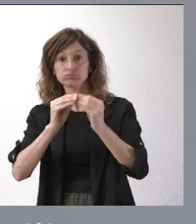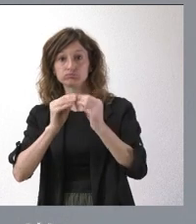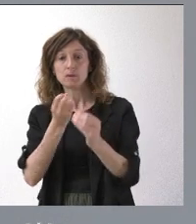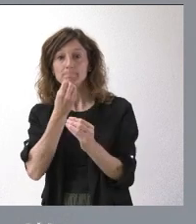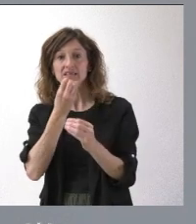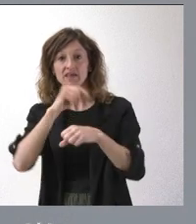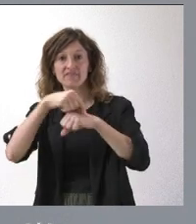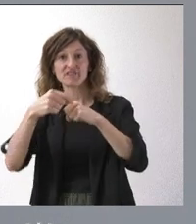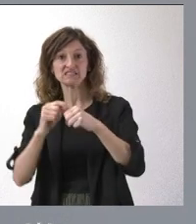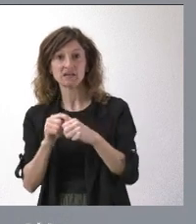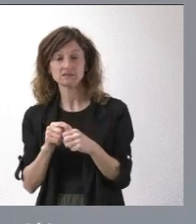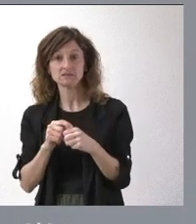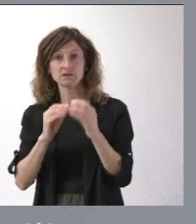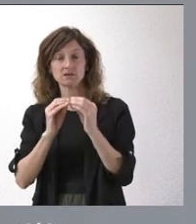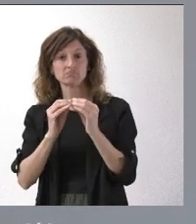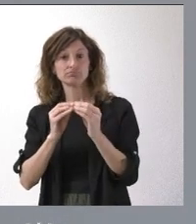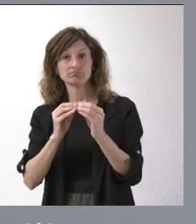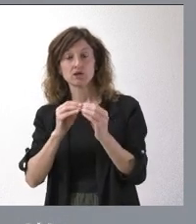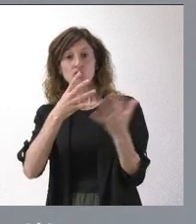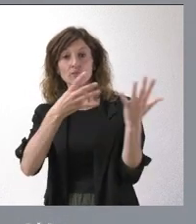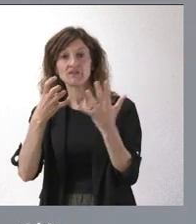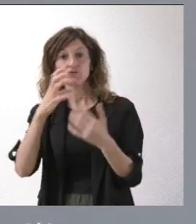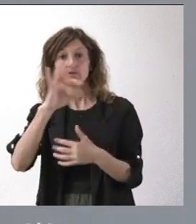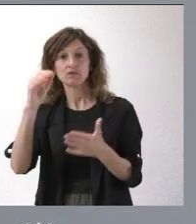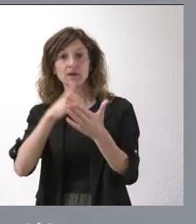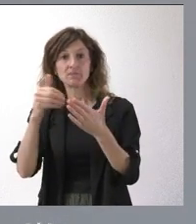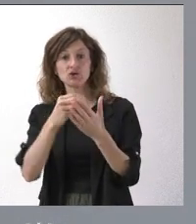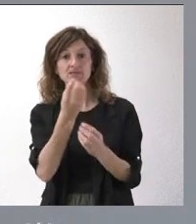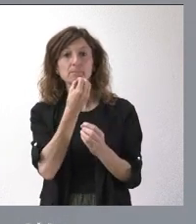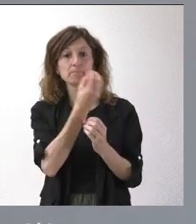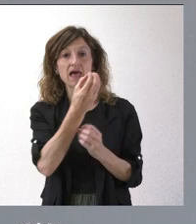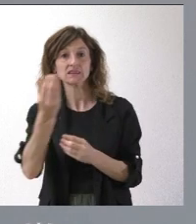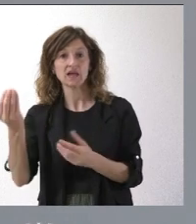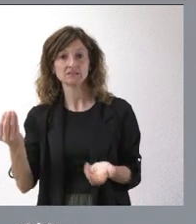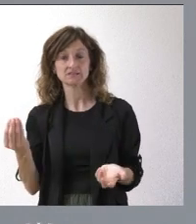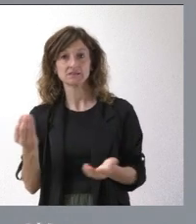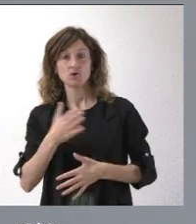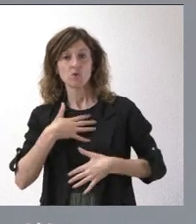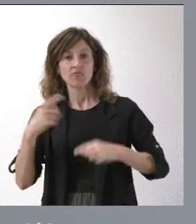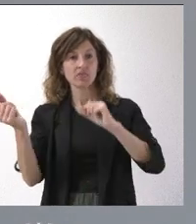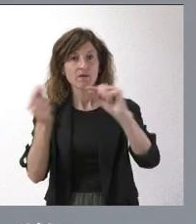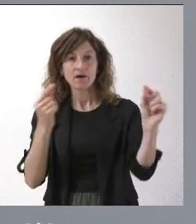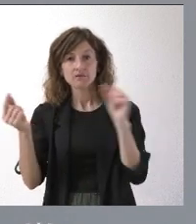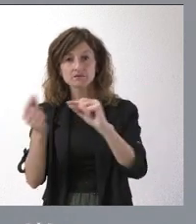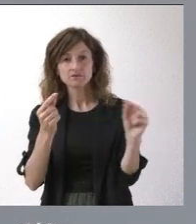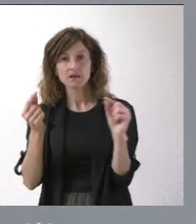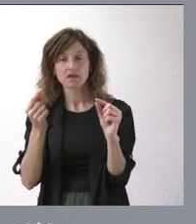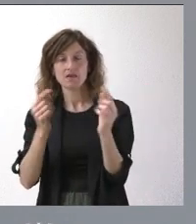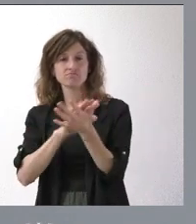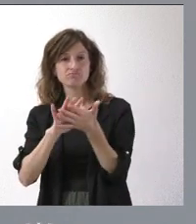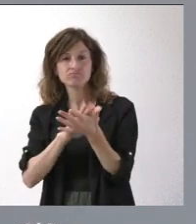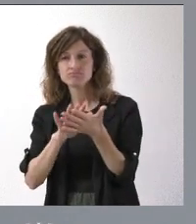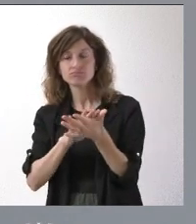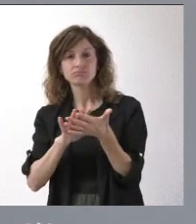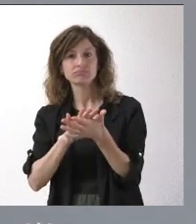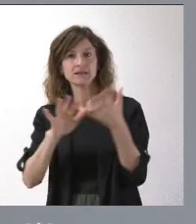fresas. Producimos todos los años 950 millones de plantas de fresas y, por tanto, cualquier debate que se introduzca y que